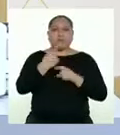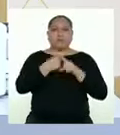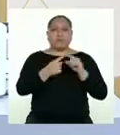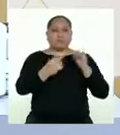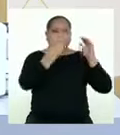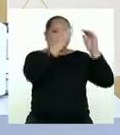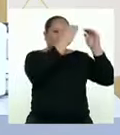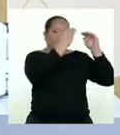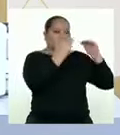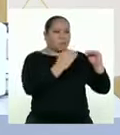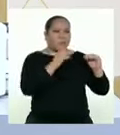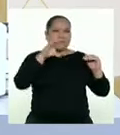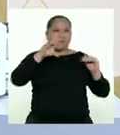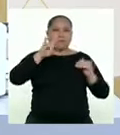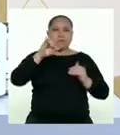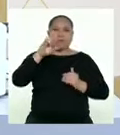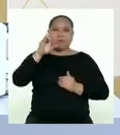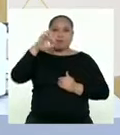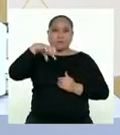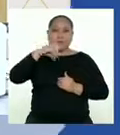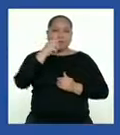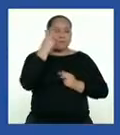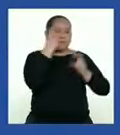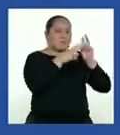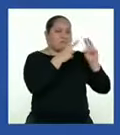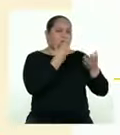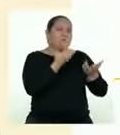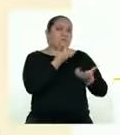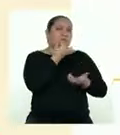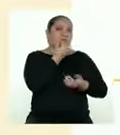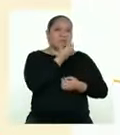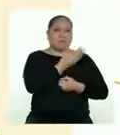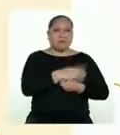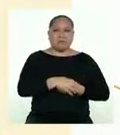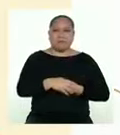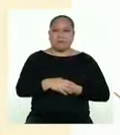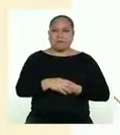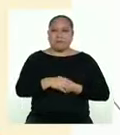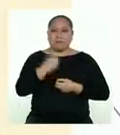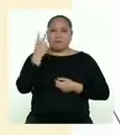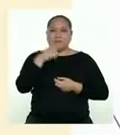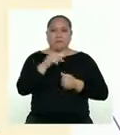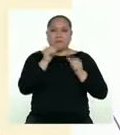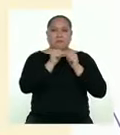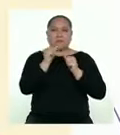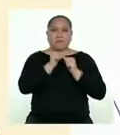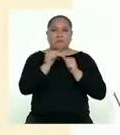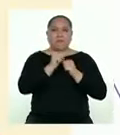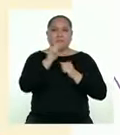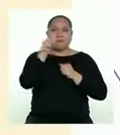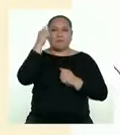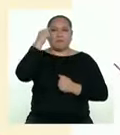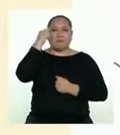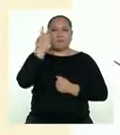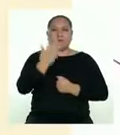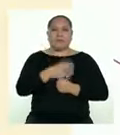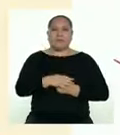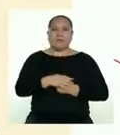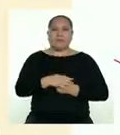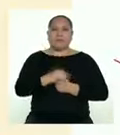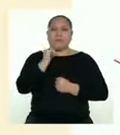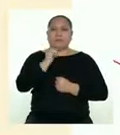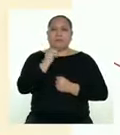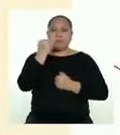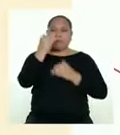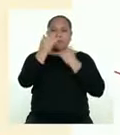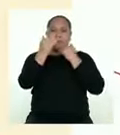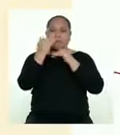el cuerpo de texto, podremos elaborar una hipótesis. Fíjense en la numeración. ¿Qué les hace pensar? Que va a